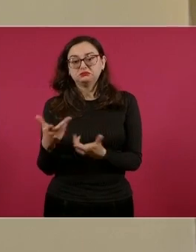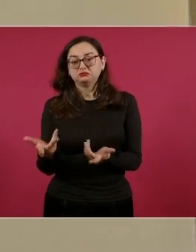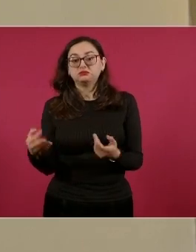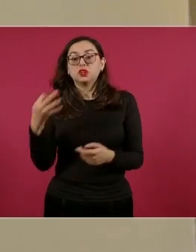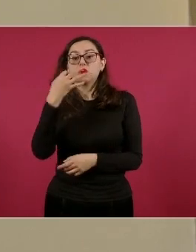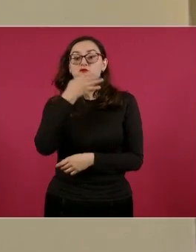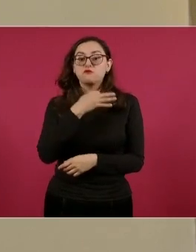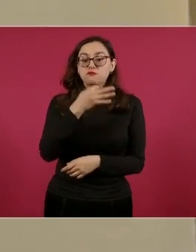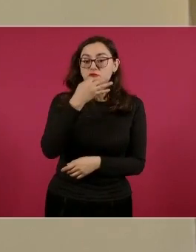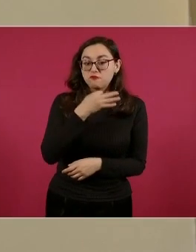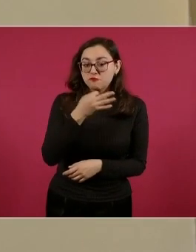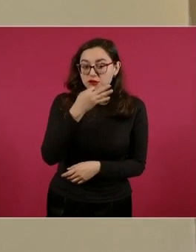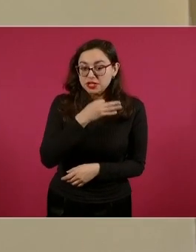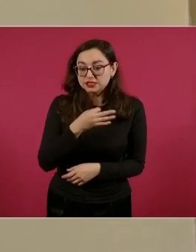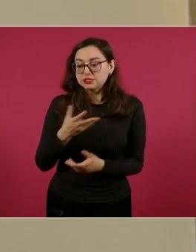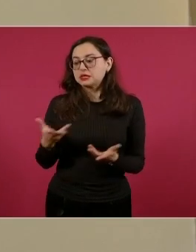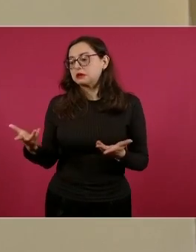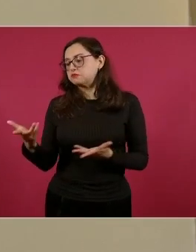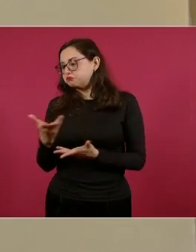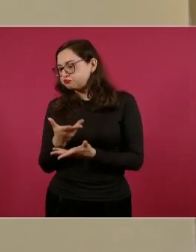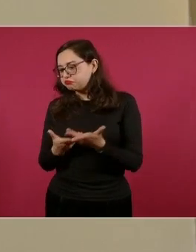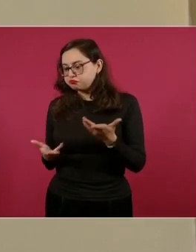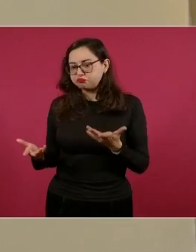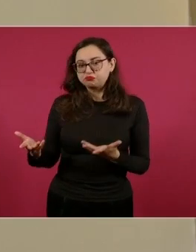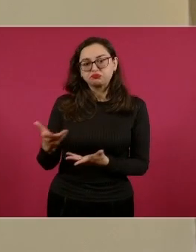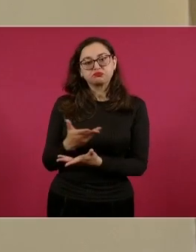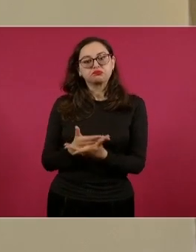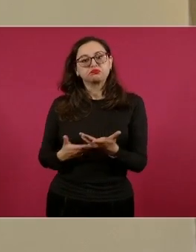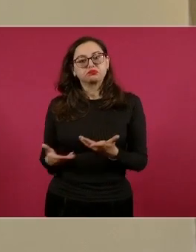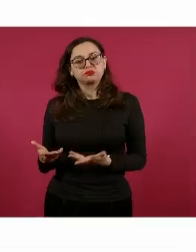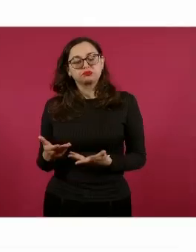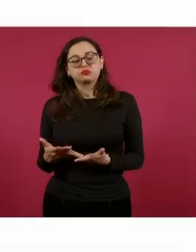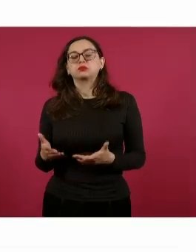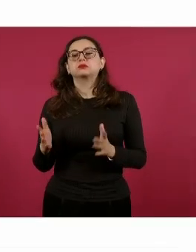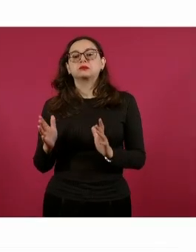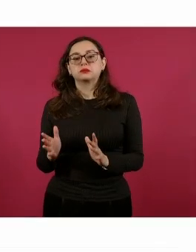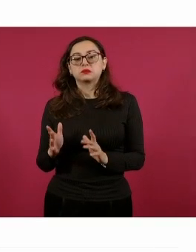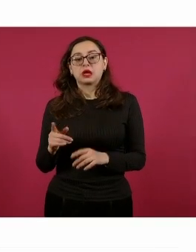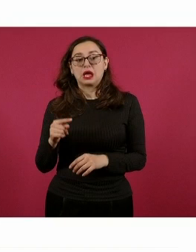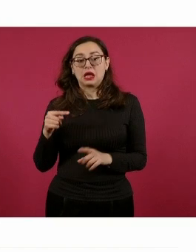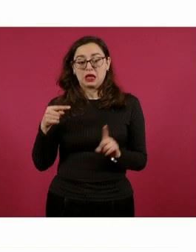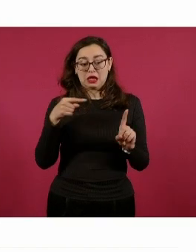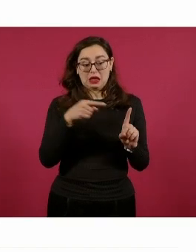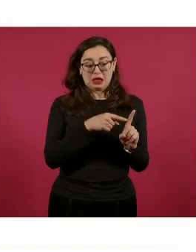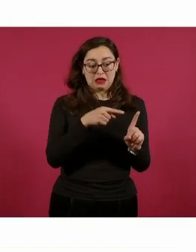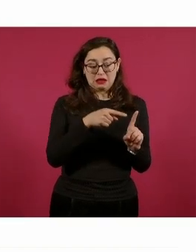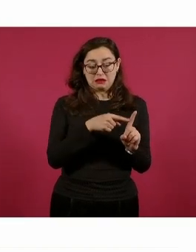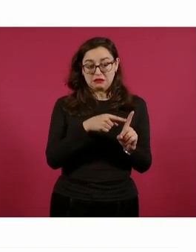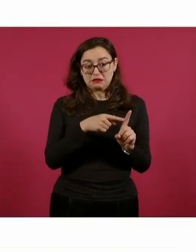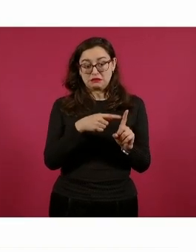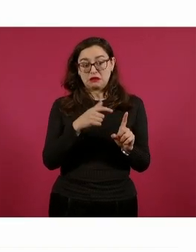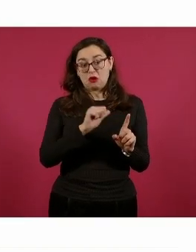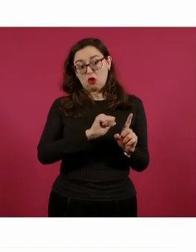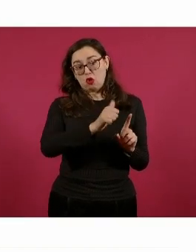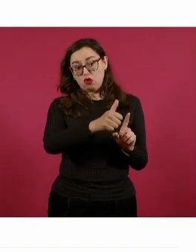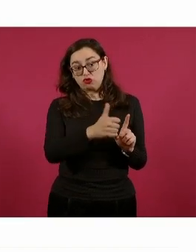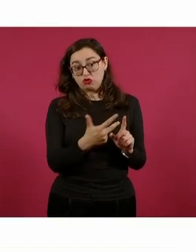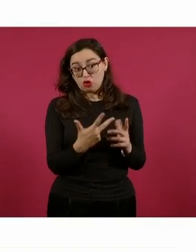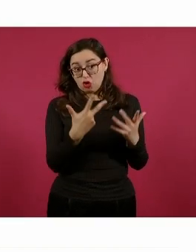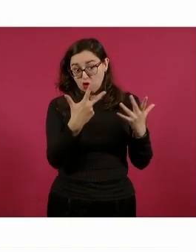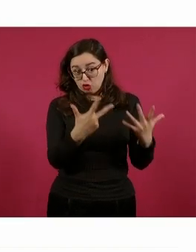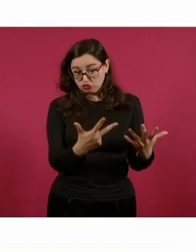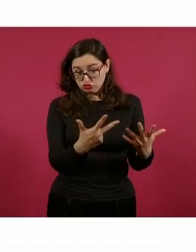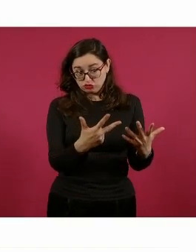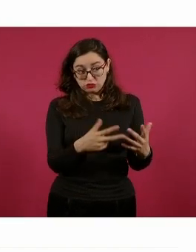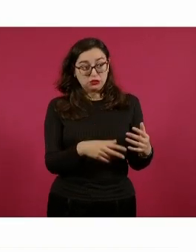celebración en un inmueble en el barrio Fundidores del municipio de Chimalhuacán, lugar al que arribaron ocho personas, entre ellos el